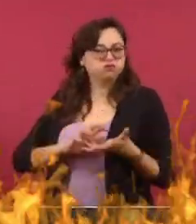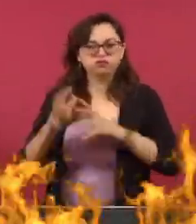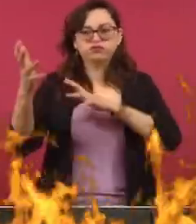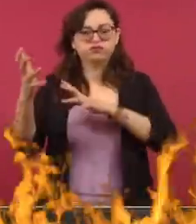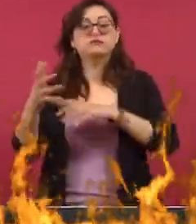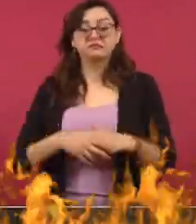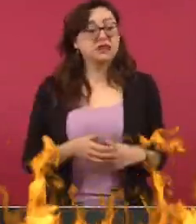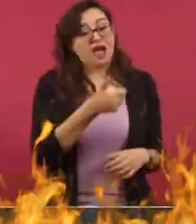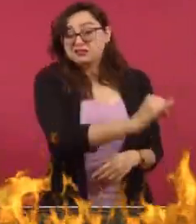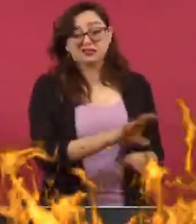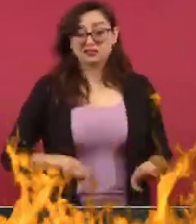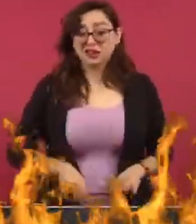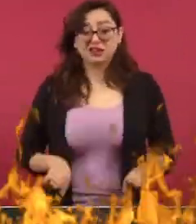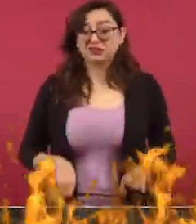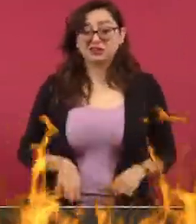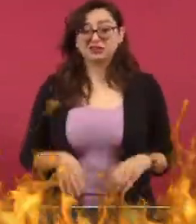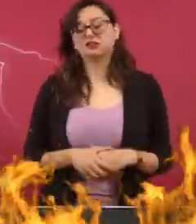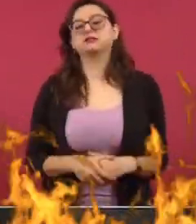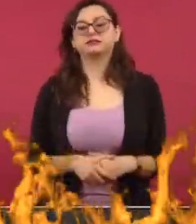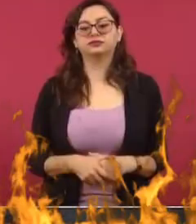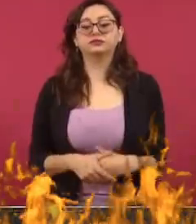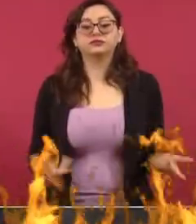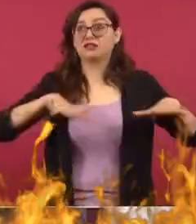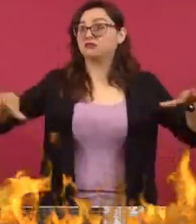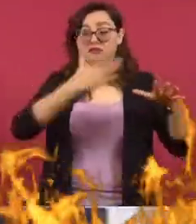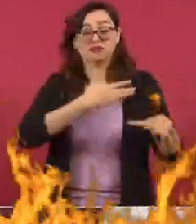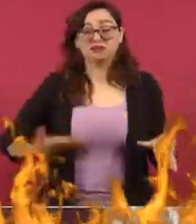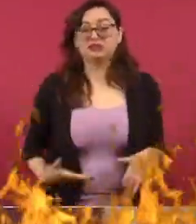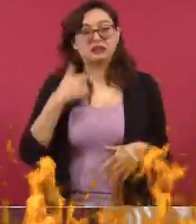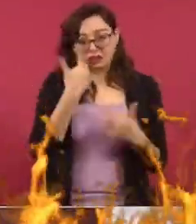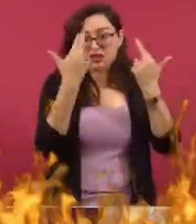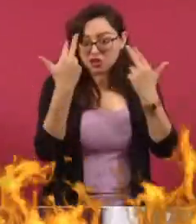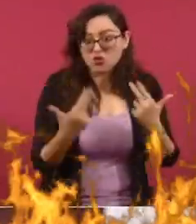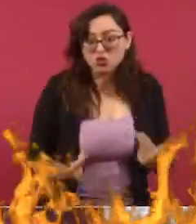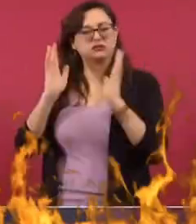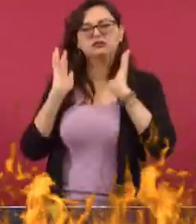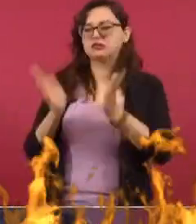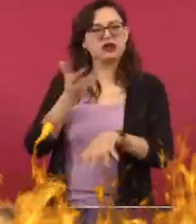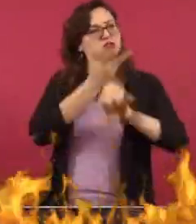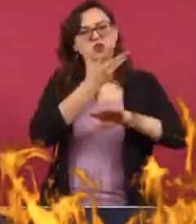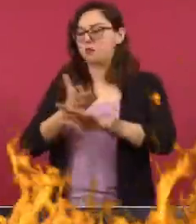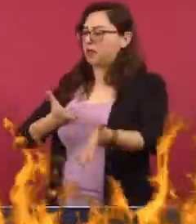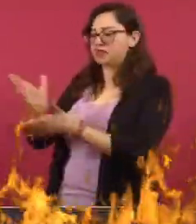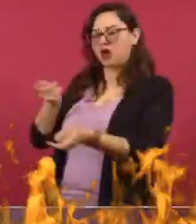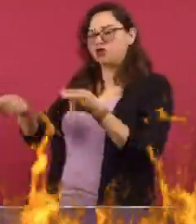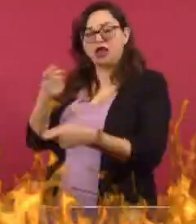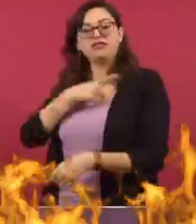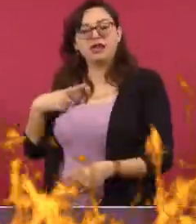destruir el palacio. Lo toman para que haya nota. Imagínense si